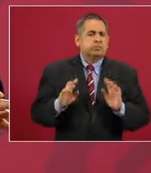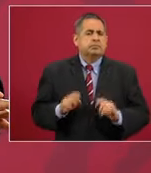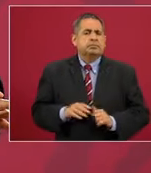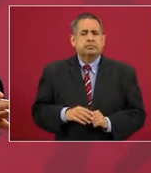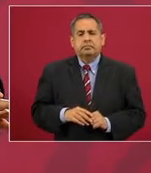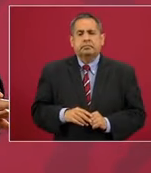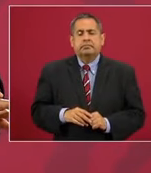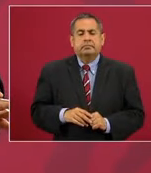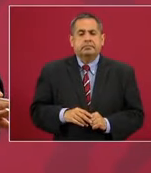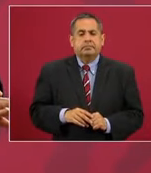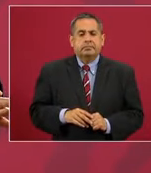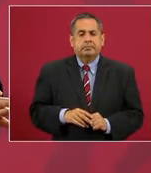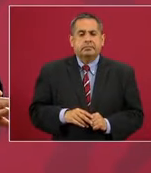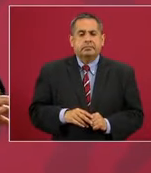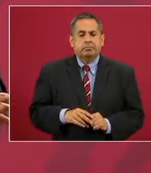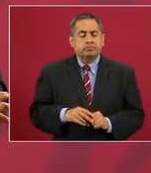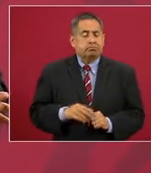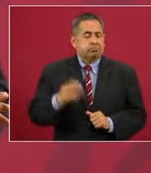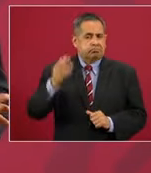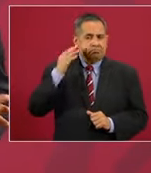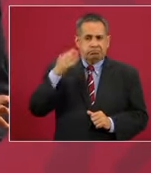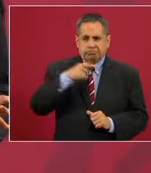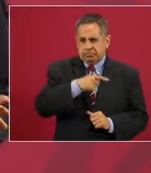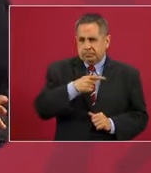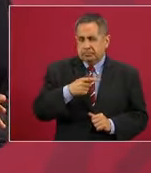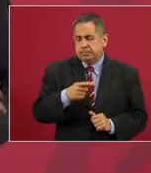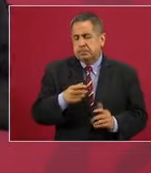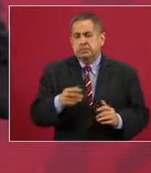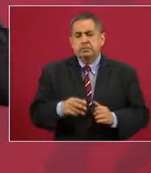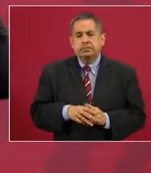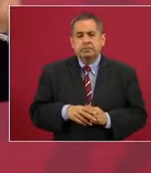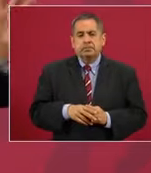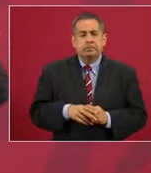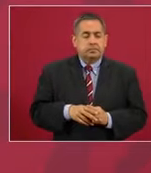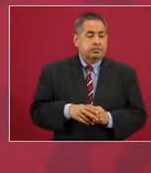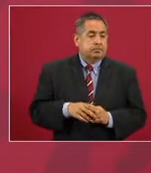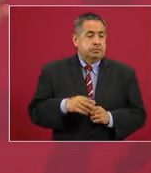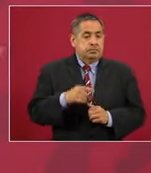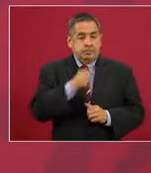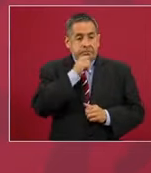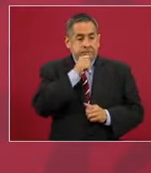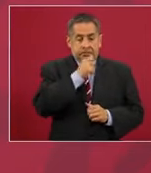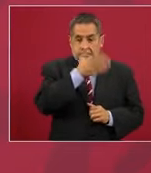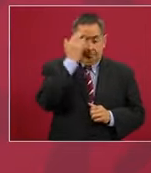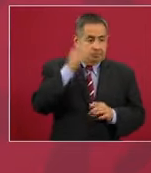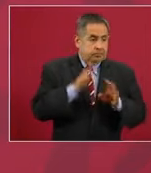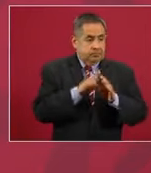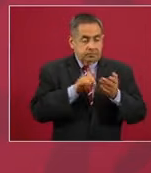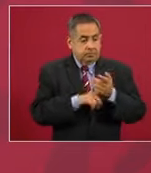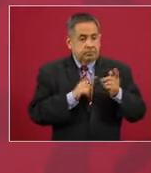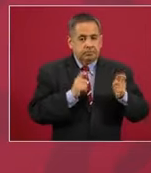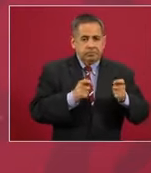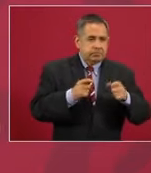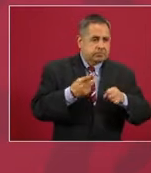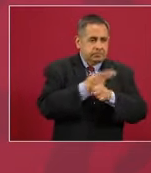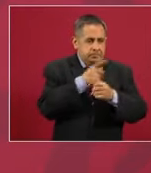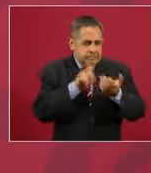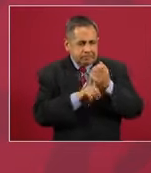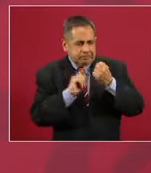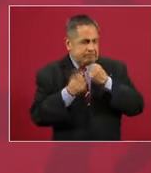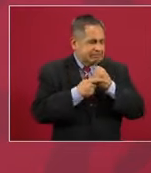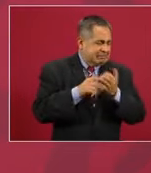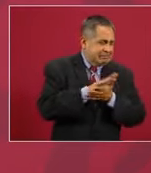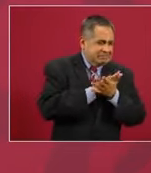cuando no se sabía bien qué estaba detrás,